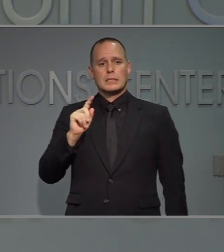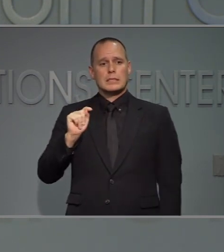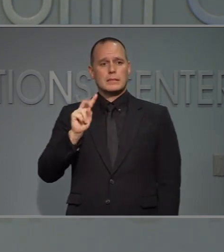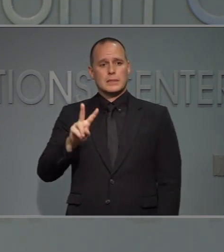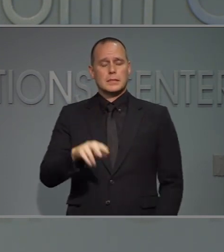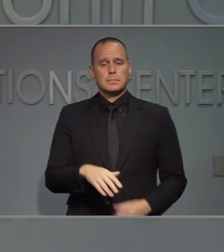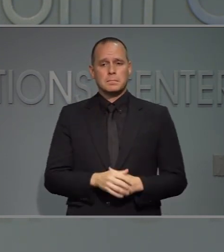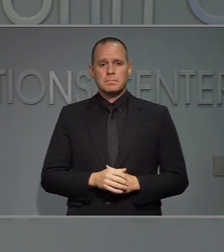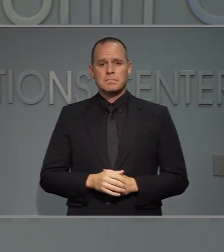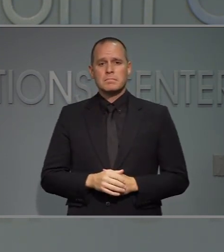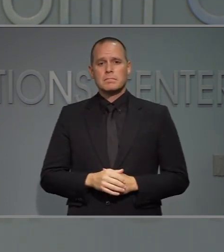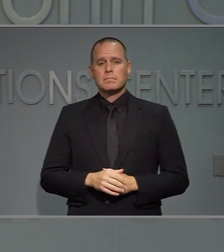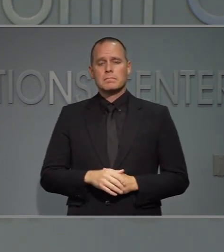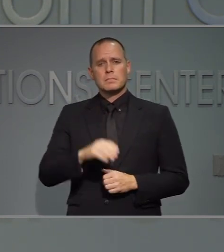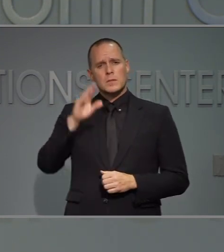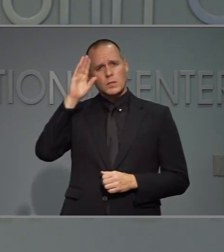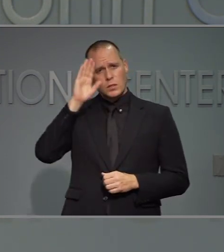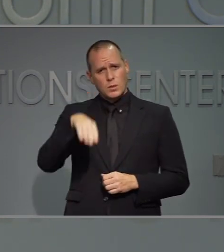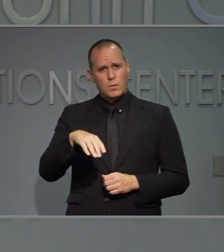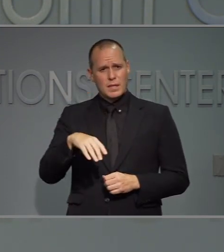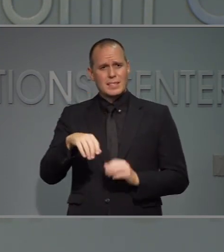W TV de.